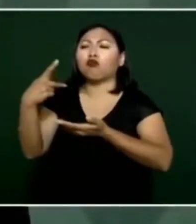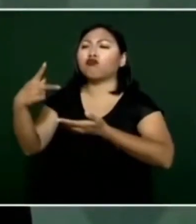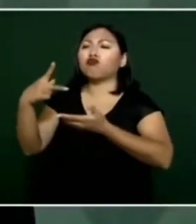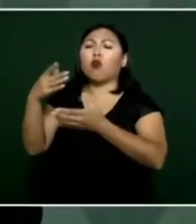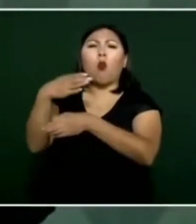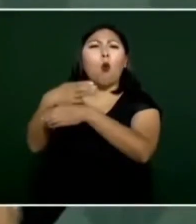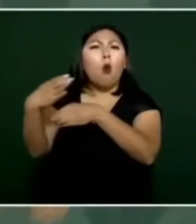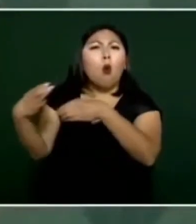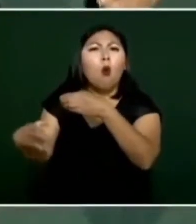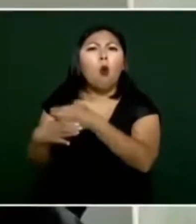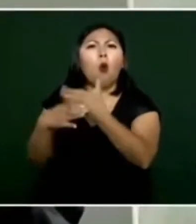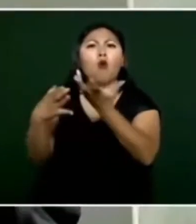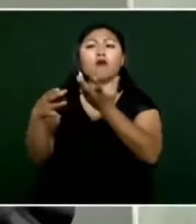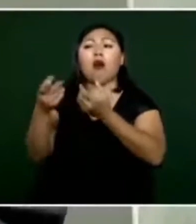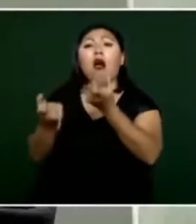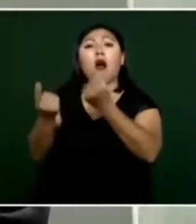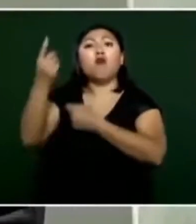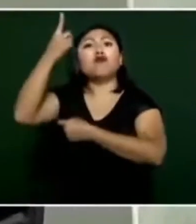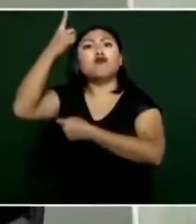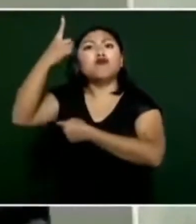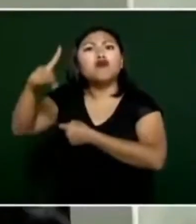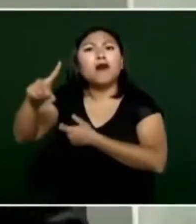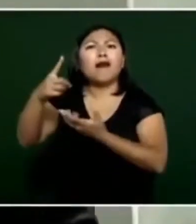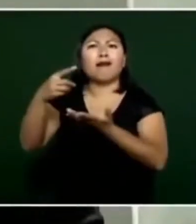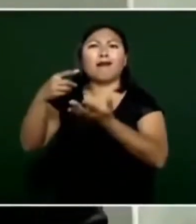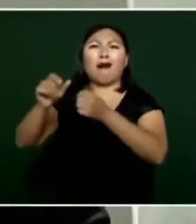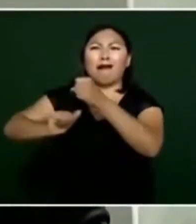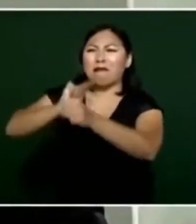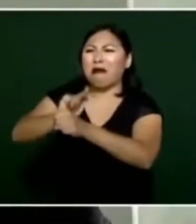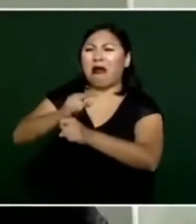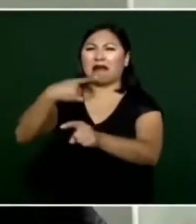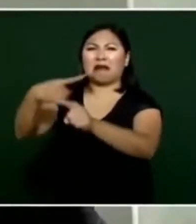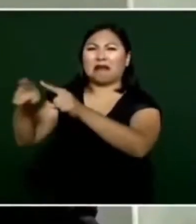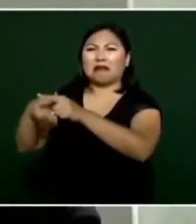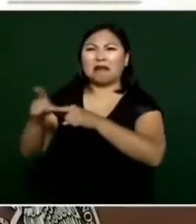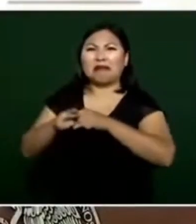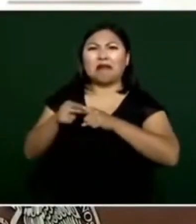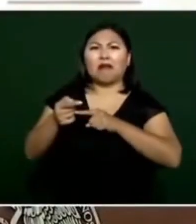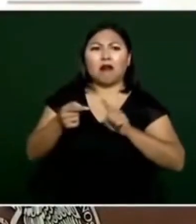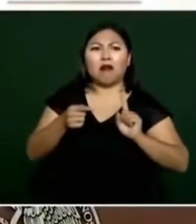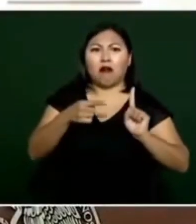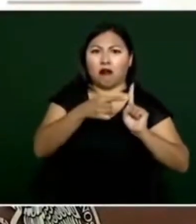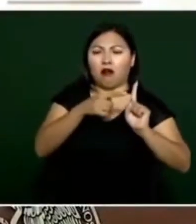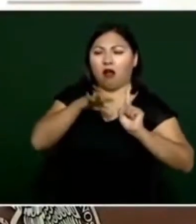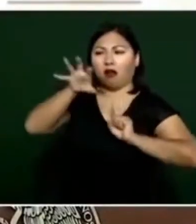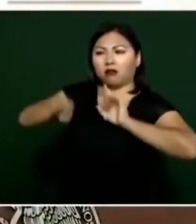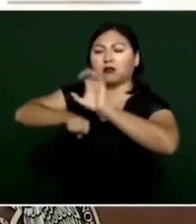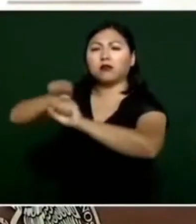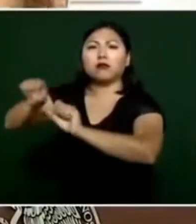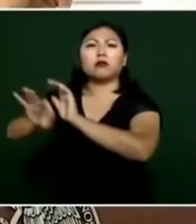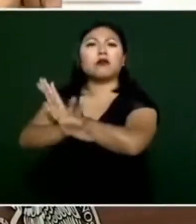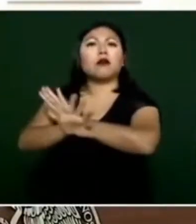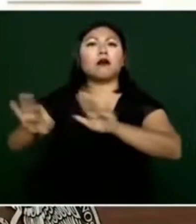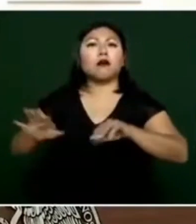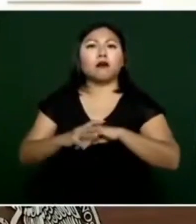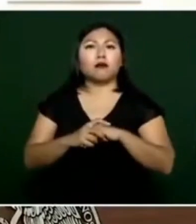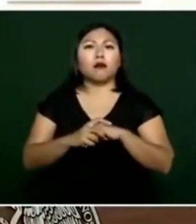se acuerdan las tarjetas que entregaban monex soriana